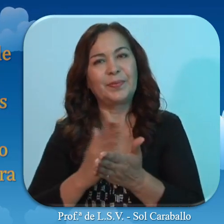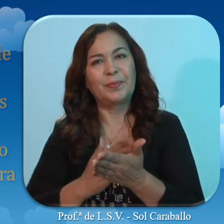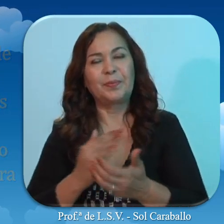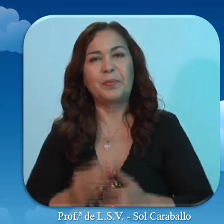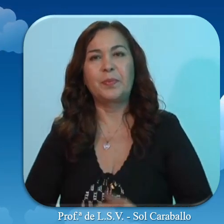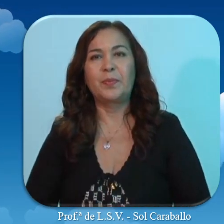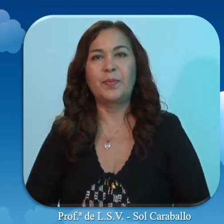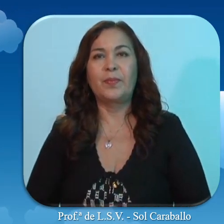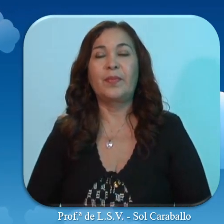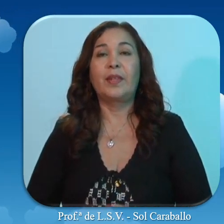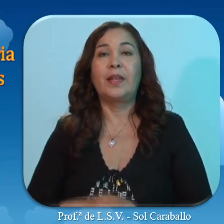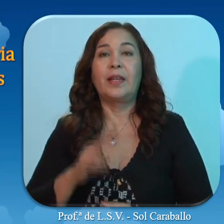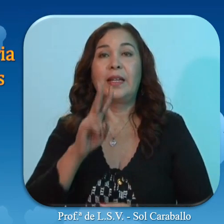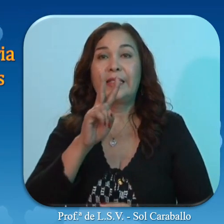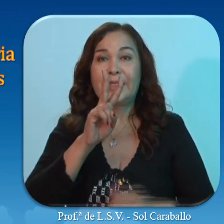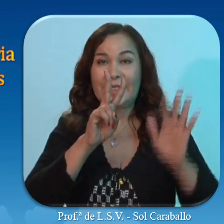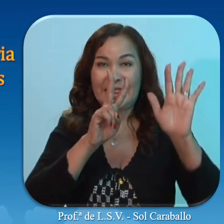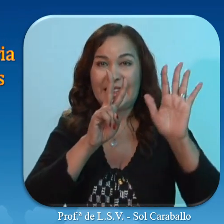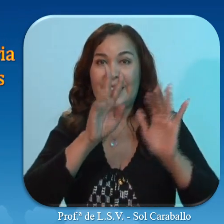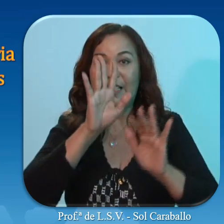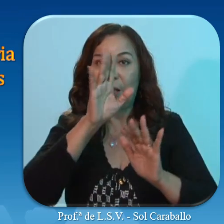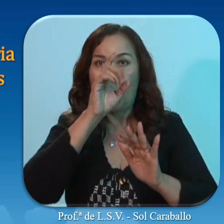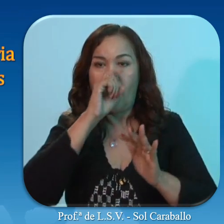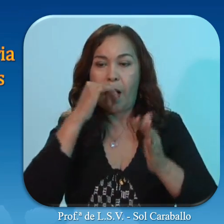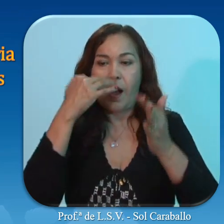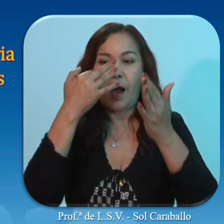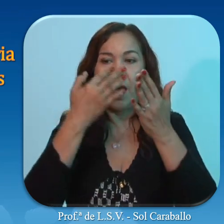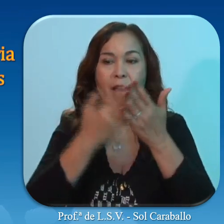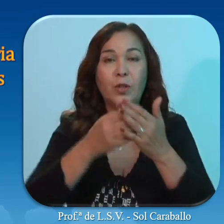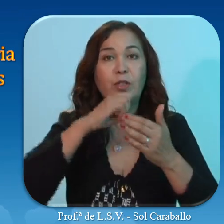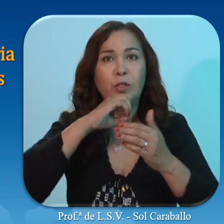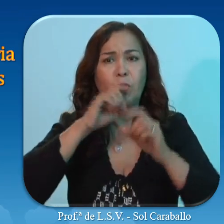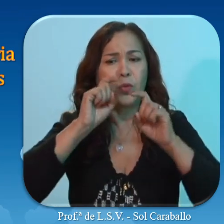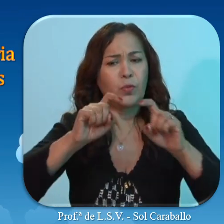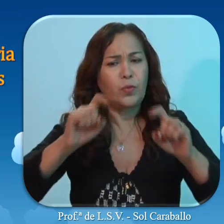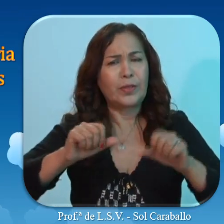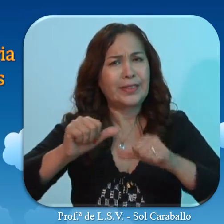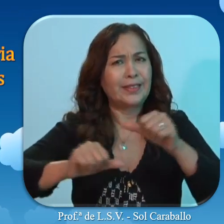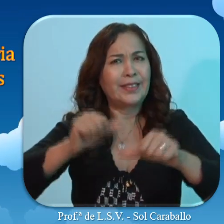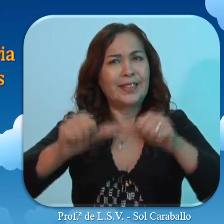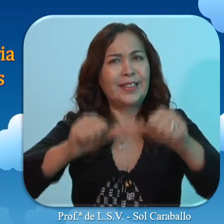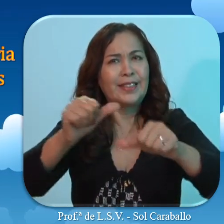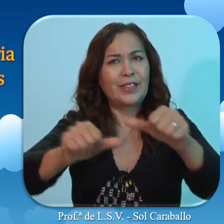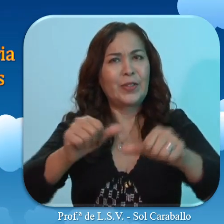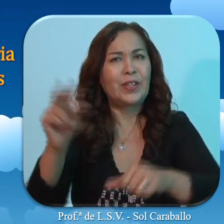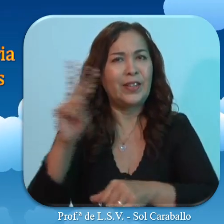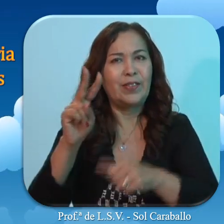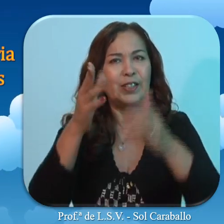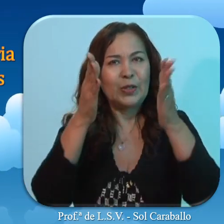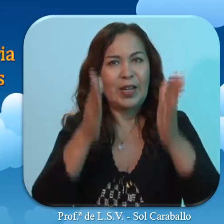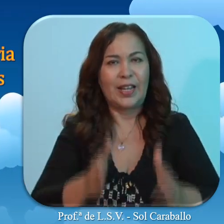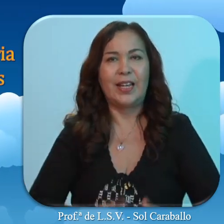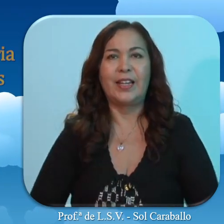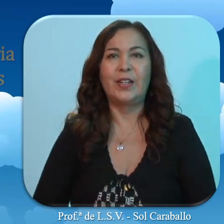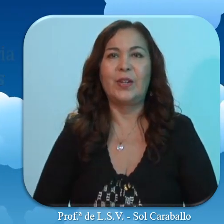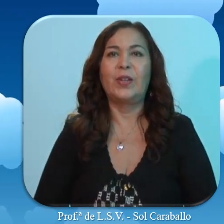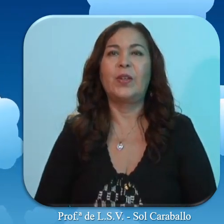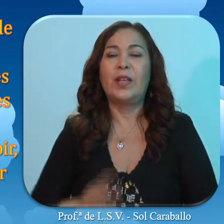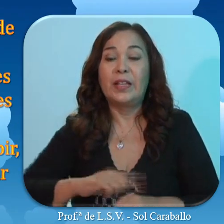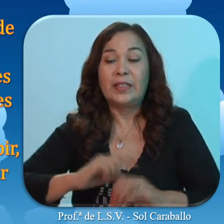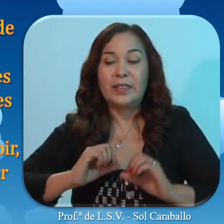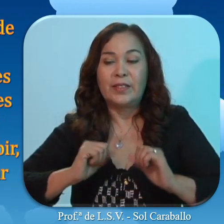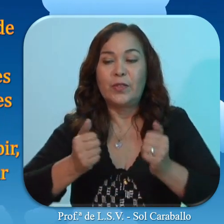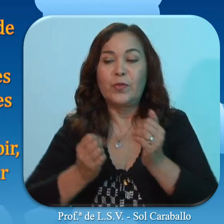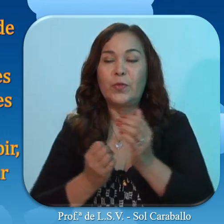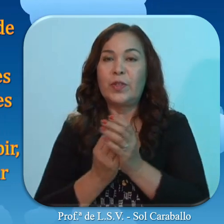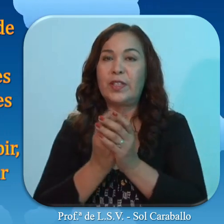En 75 años de historia, ha formado a varias generaciones de venezolanos. Desde el